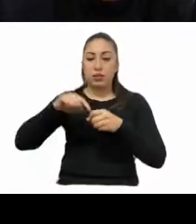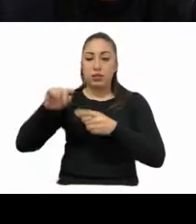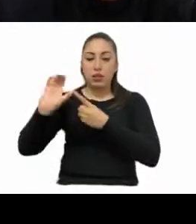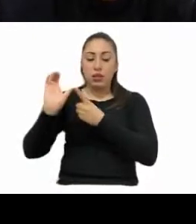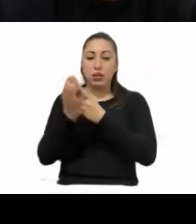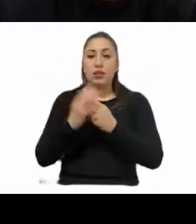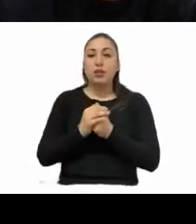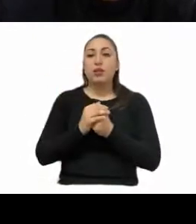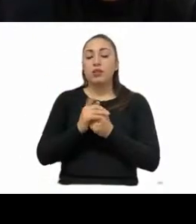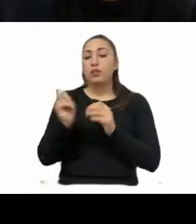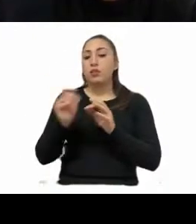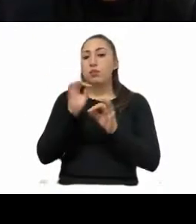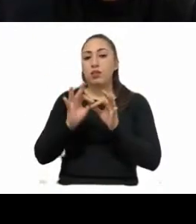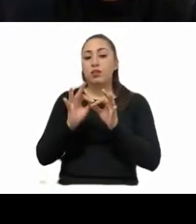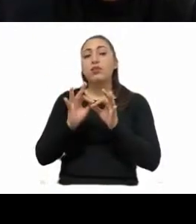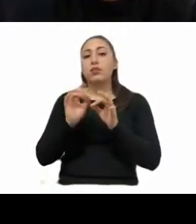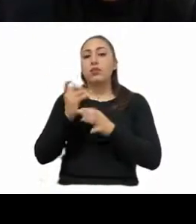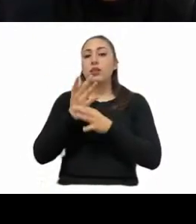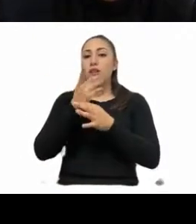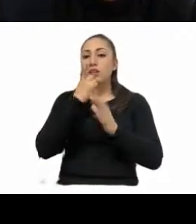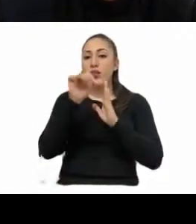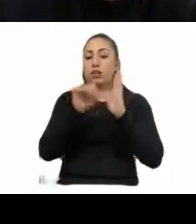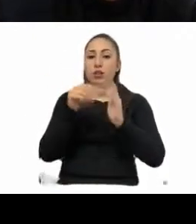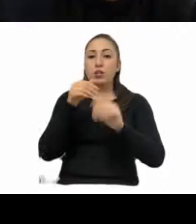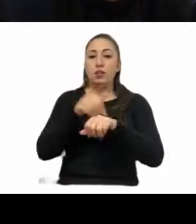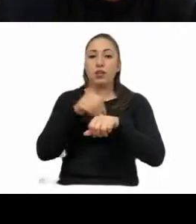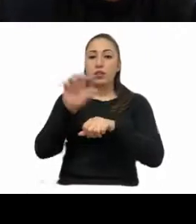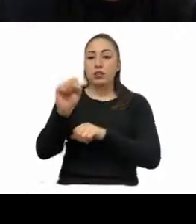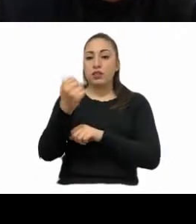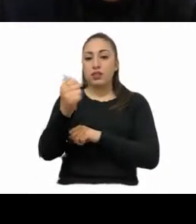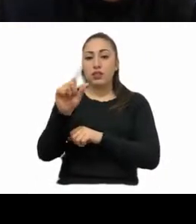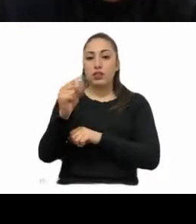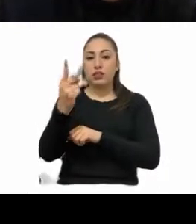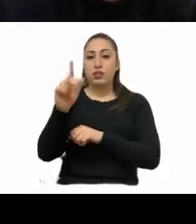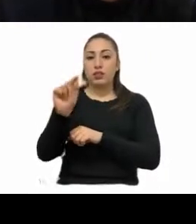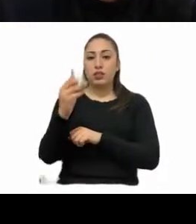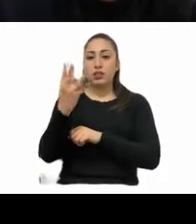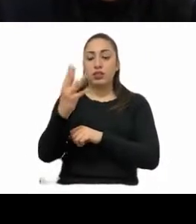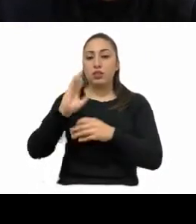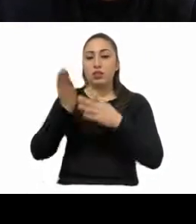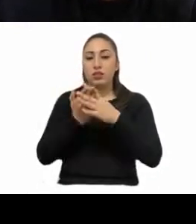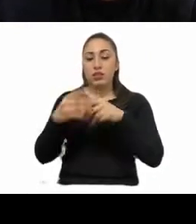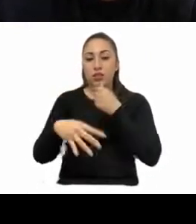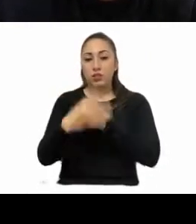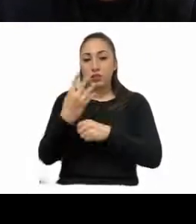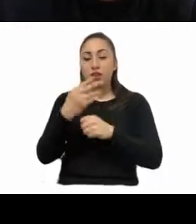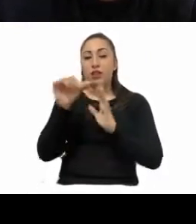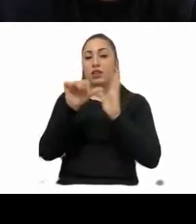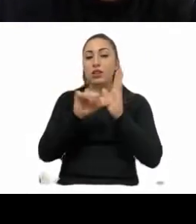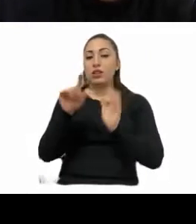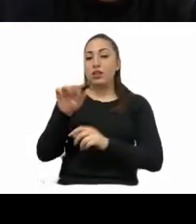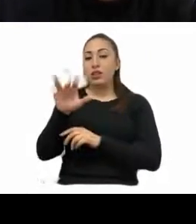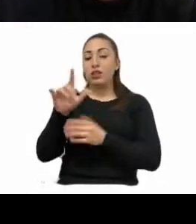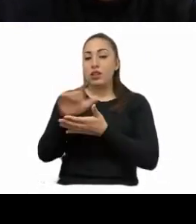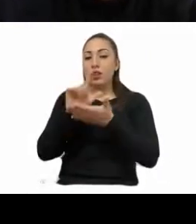su fundamento en lo dispuesto por los artículos sesenta y siete, setenta y dos, setenta y cuatro, fracción catorce y setenta y cinco de la ley